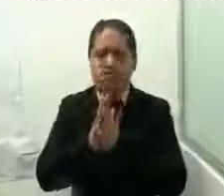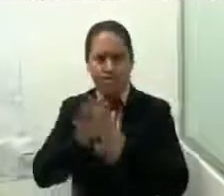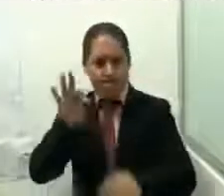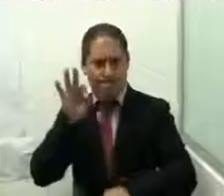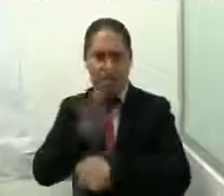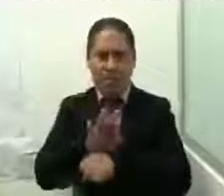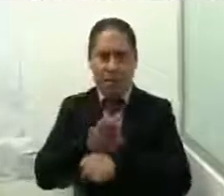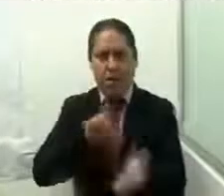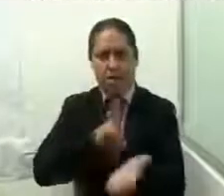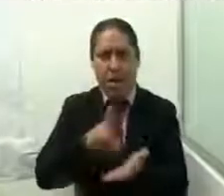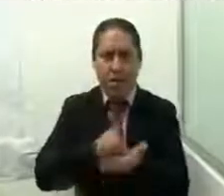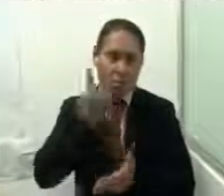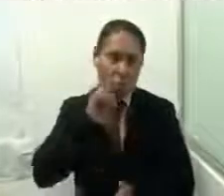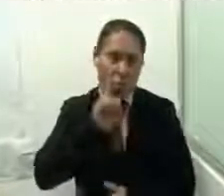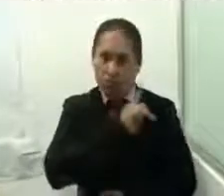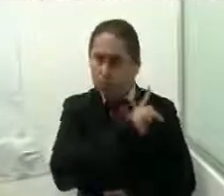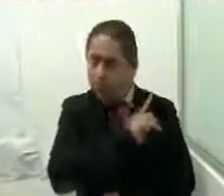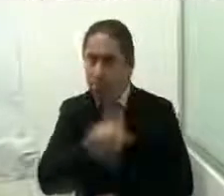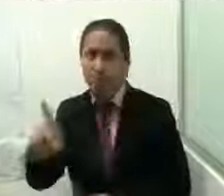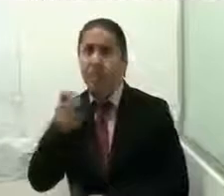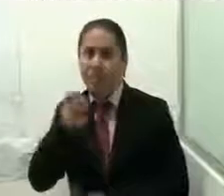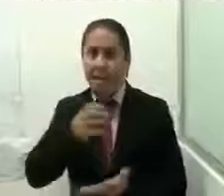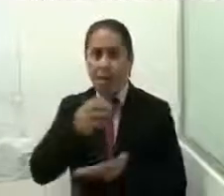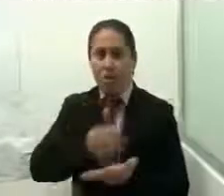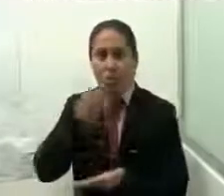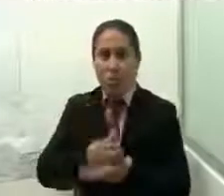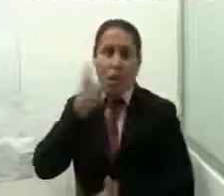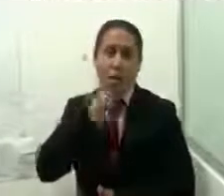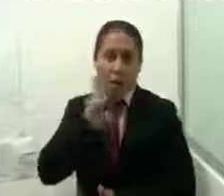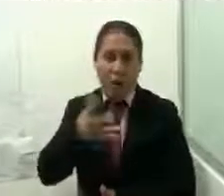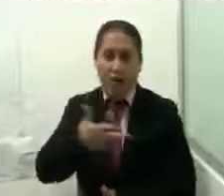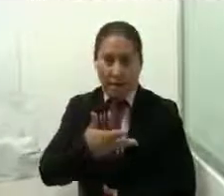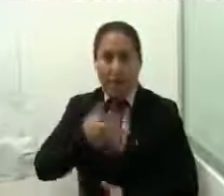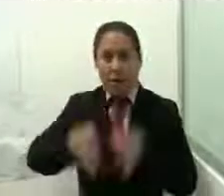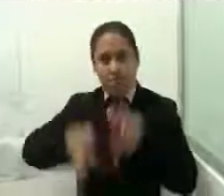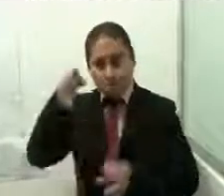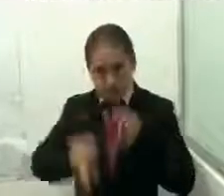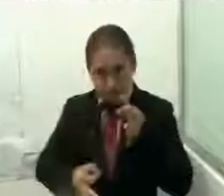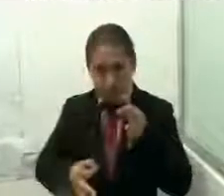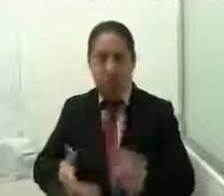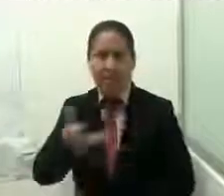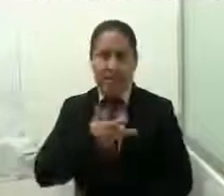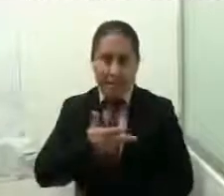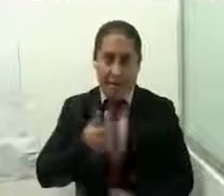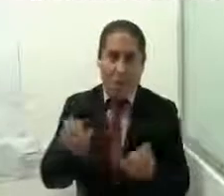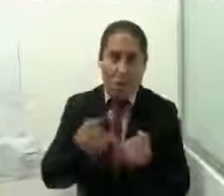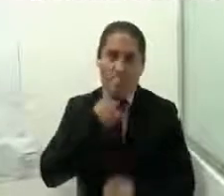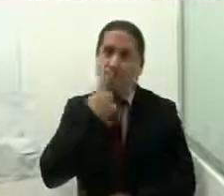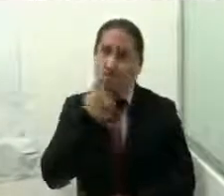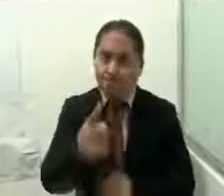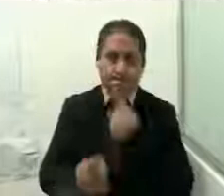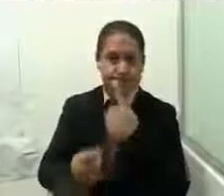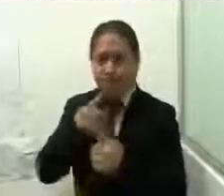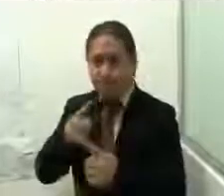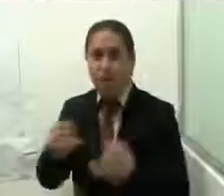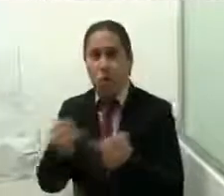mujeres. Esta ciudad mujer cuenta con un centro de justicia para mujeres, un call center para denuncias, una clínica de